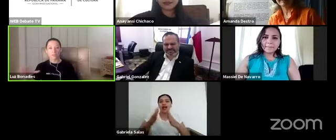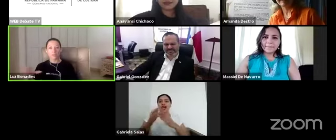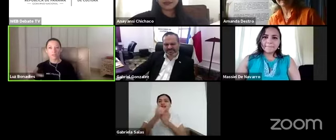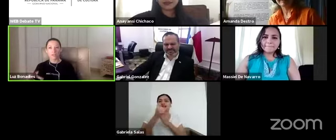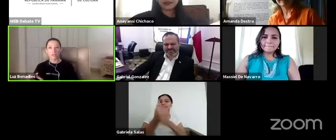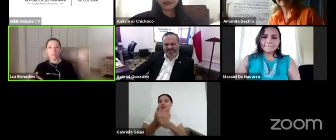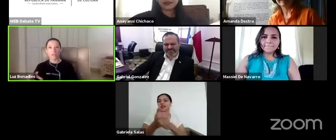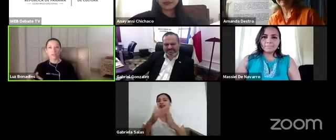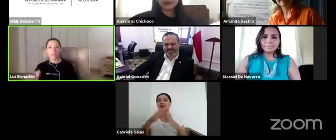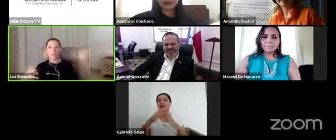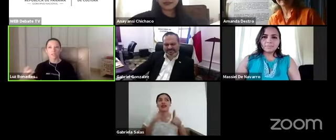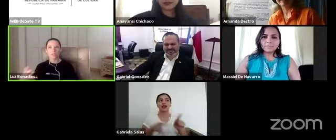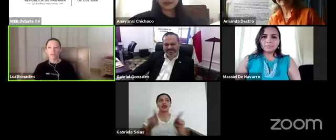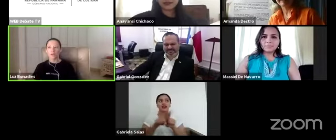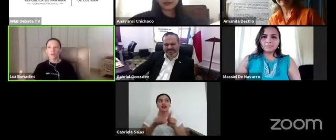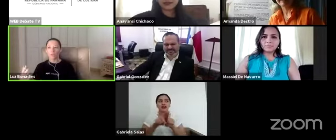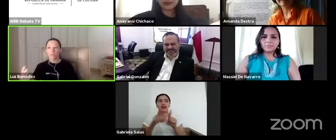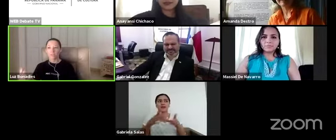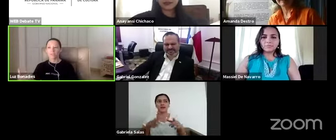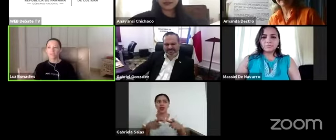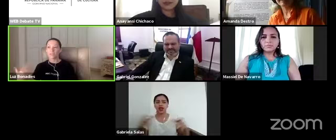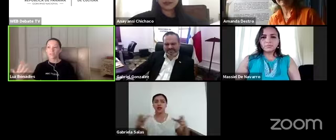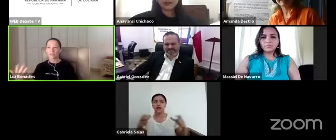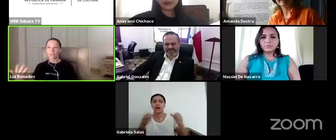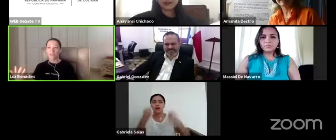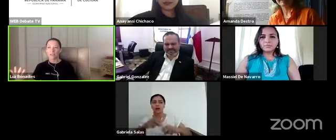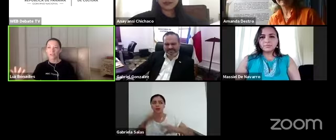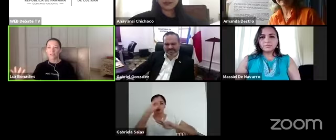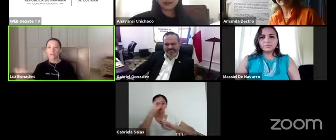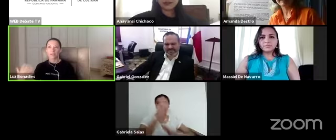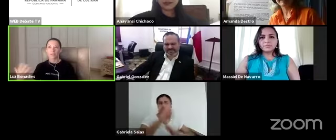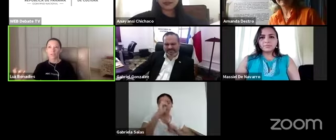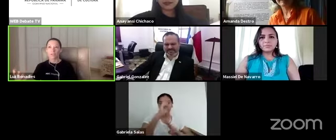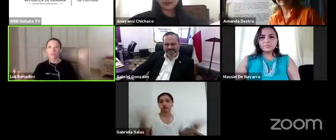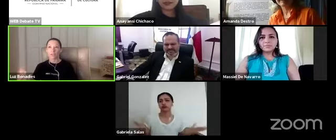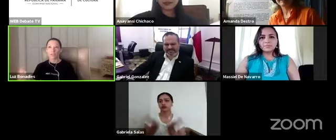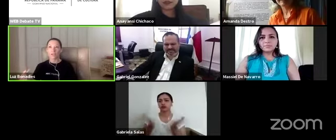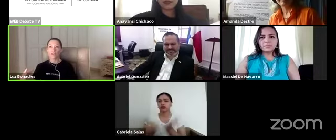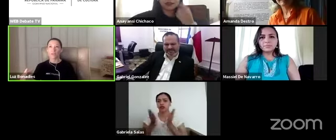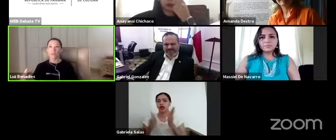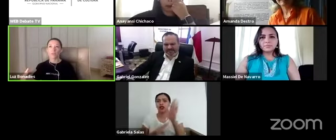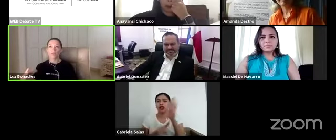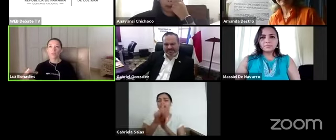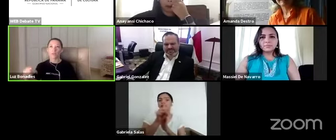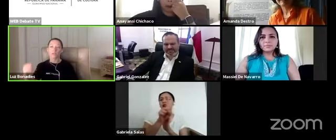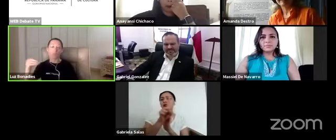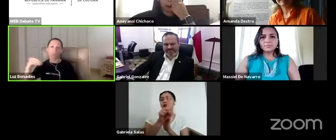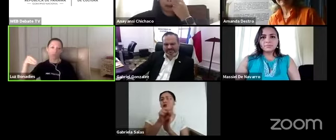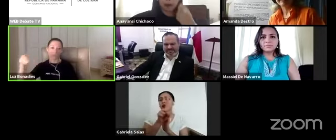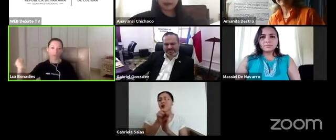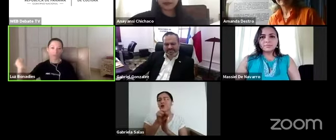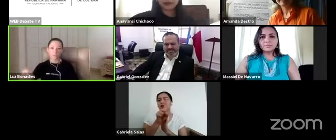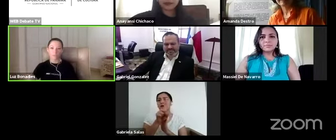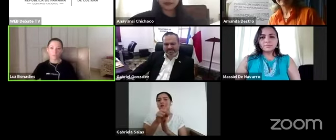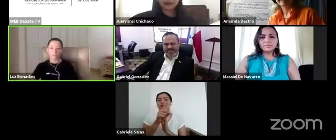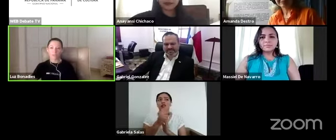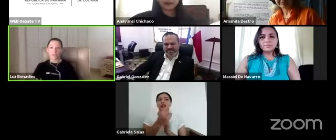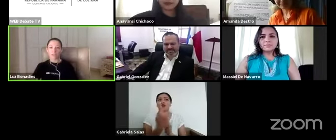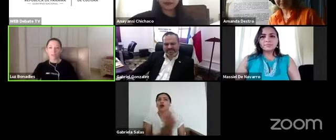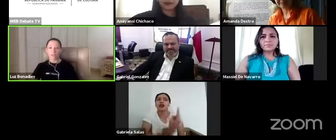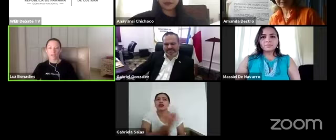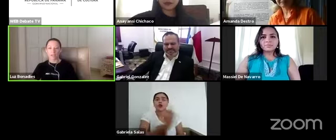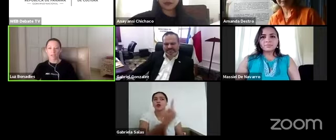para poder respetar o incentivar el desarrollo de lo que hace único a cada museo